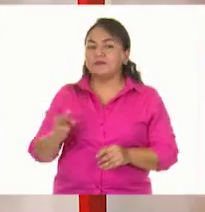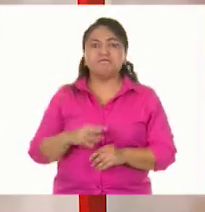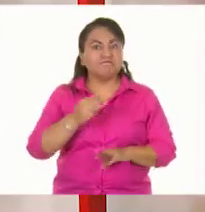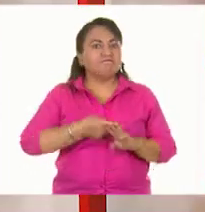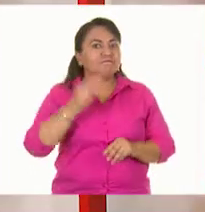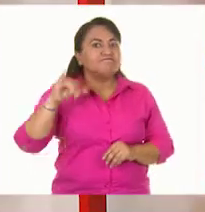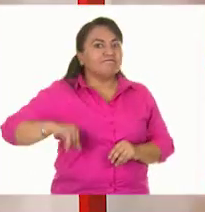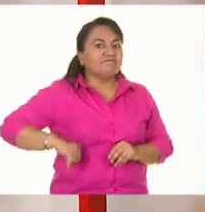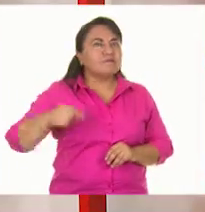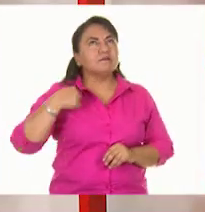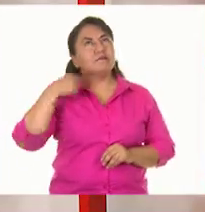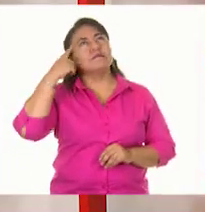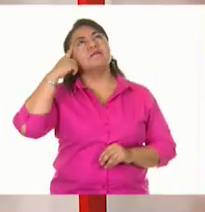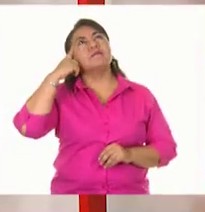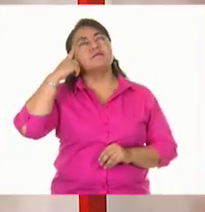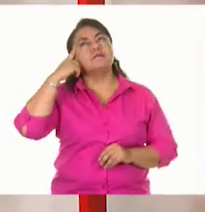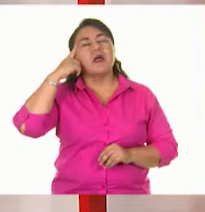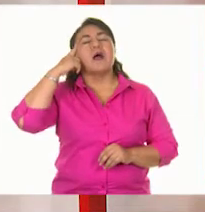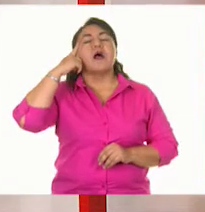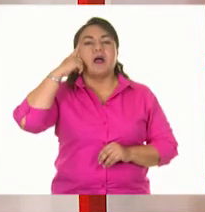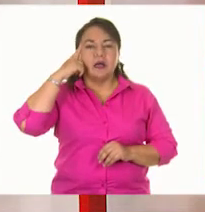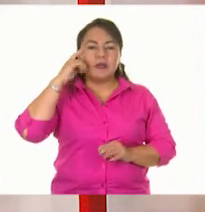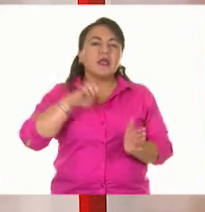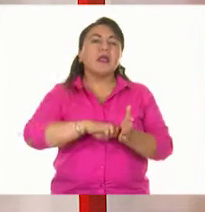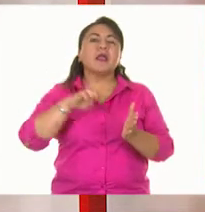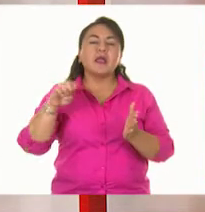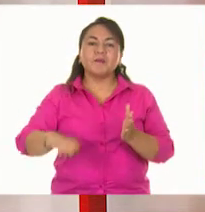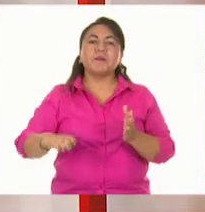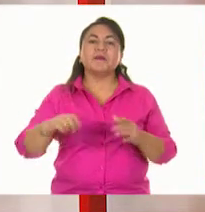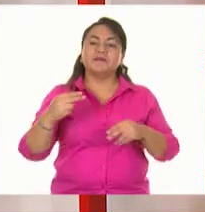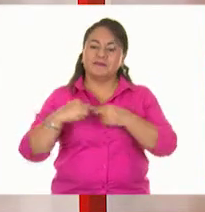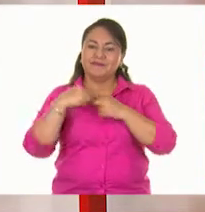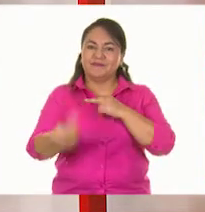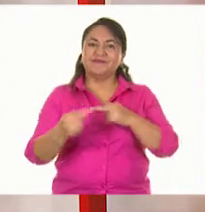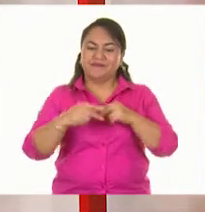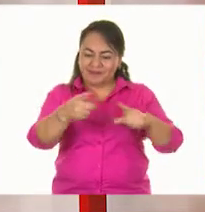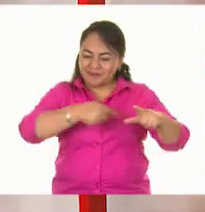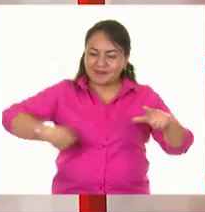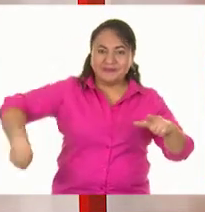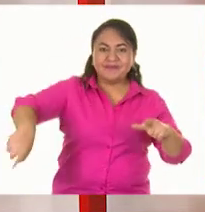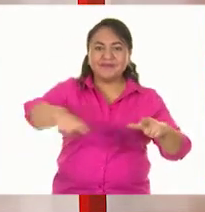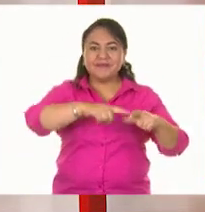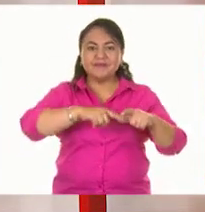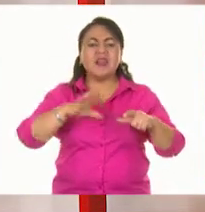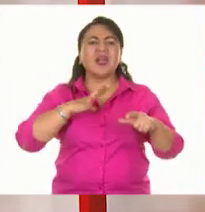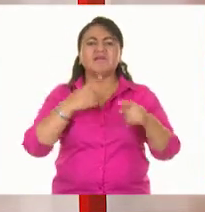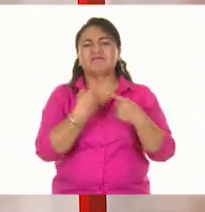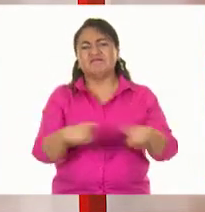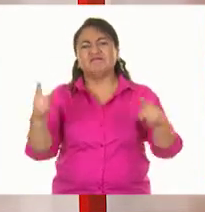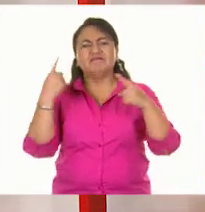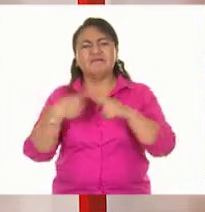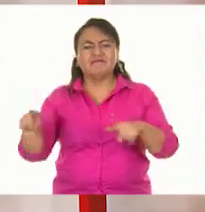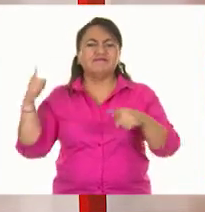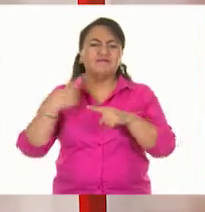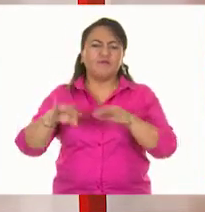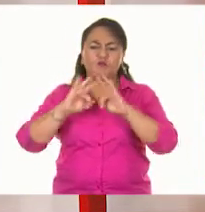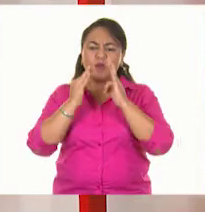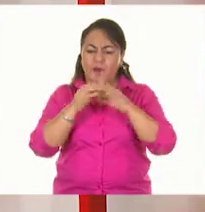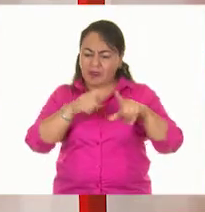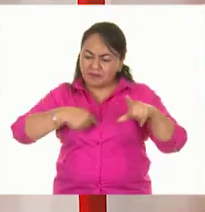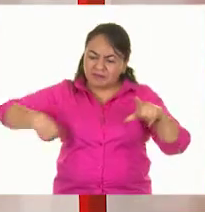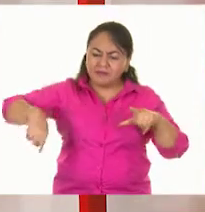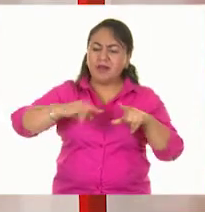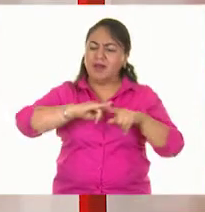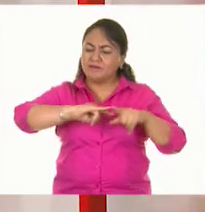interesante porque me quedé pensando, profe Danis, en, por ejemplo, las albercas que pueden ser de muchas formas y de muchas profundidades y el